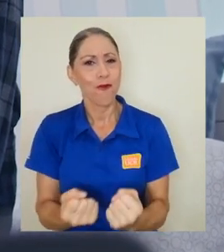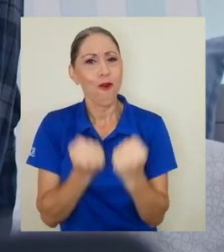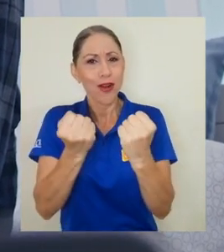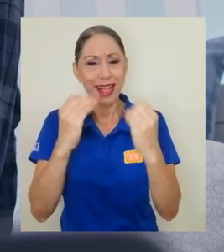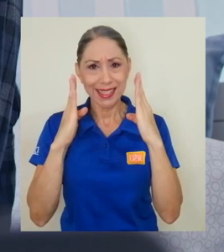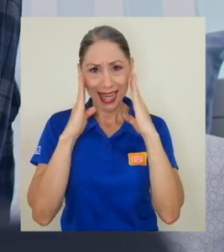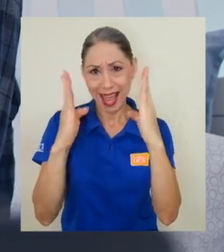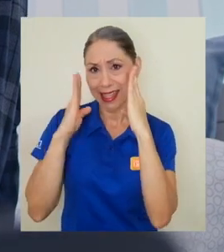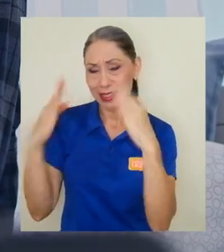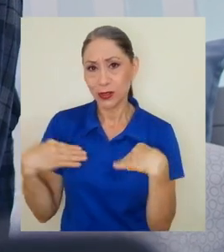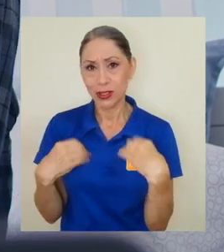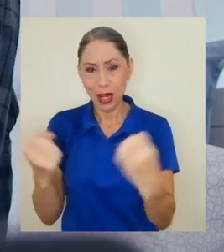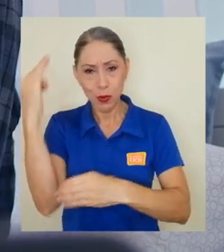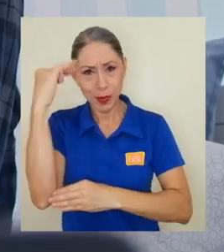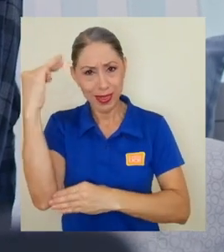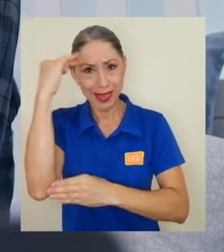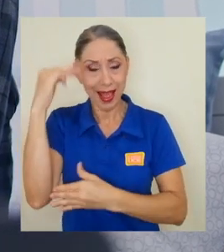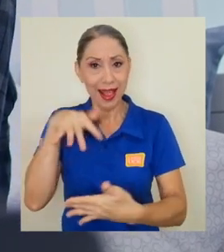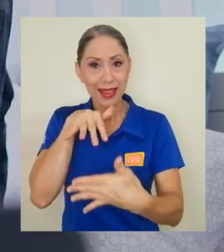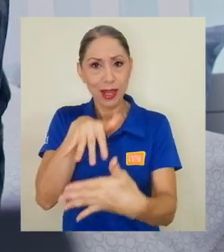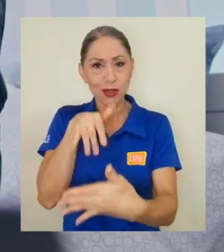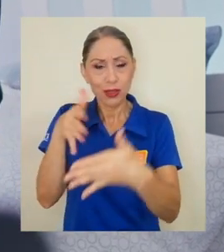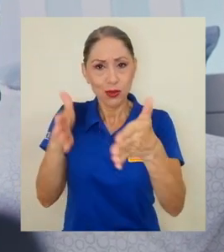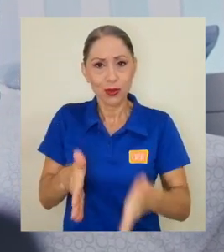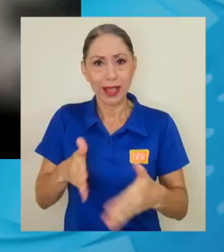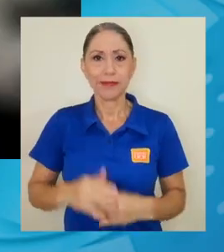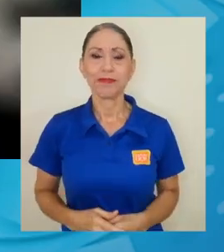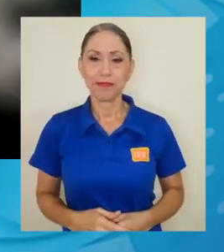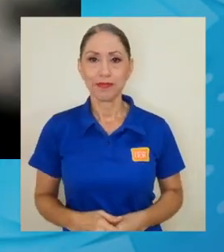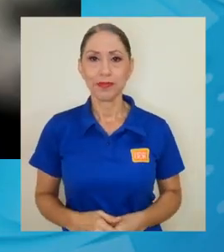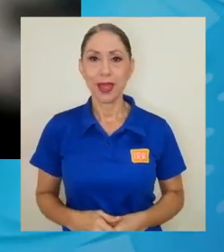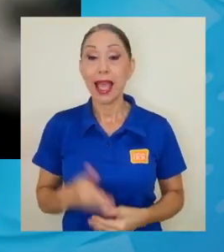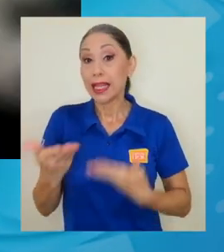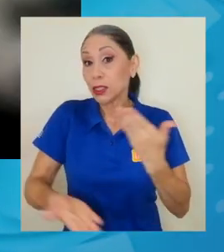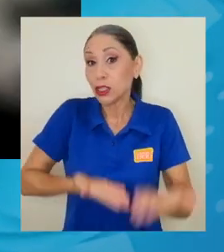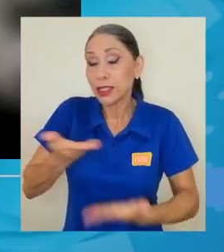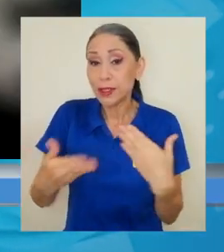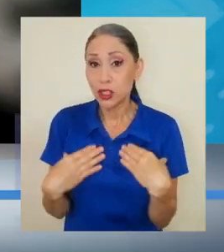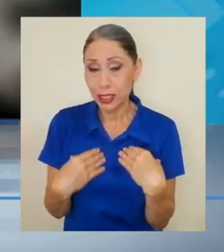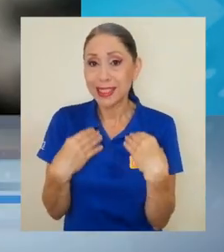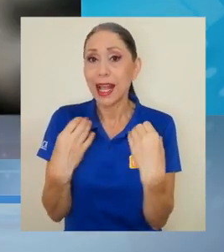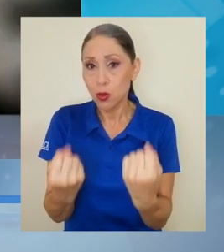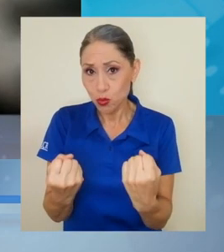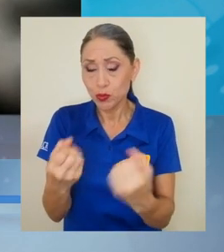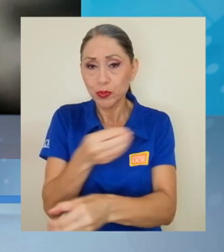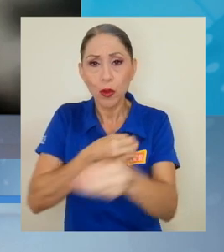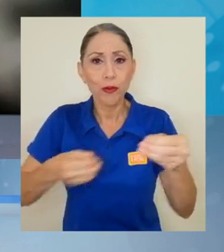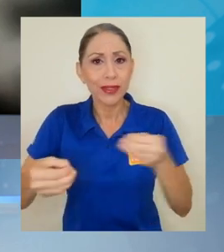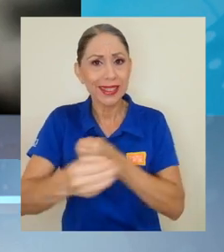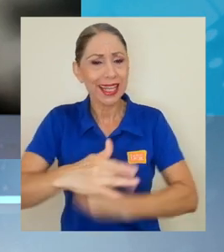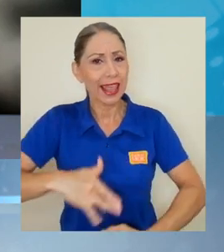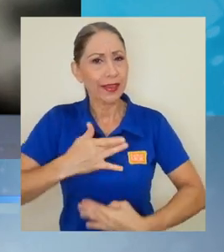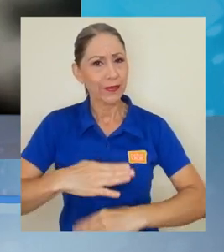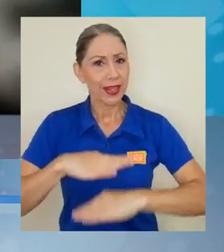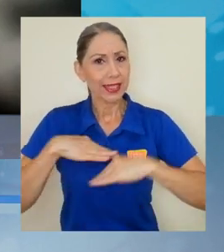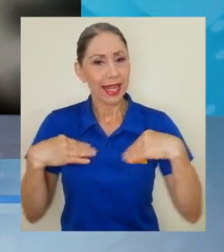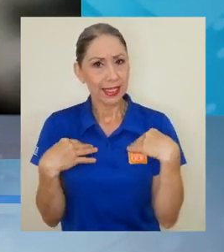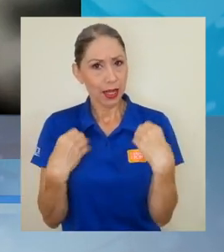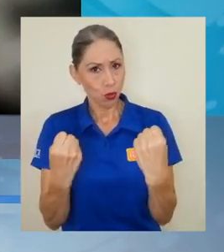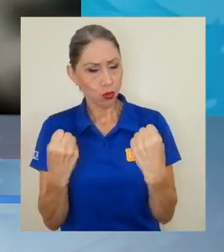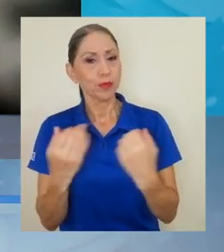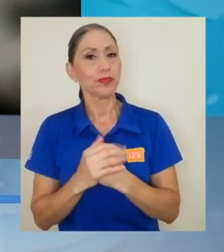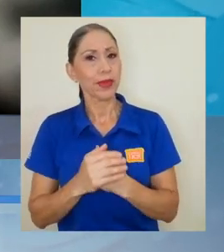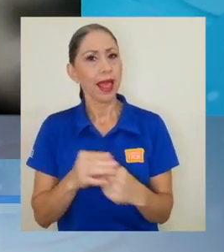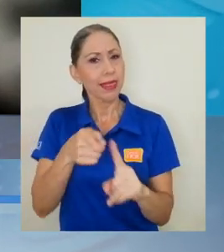mental del estudiantado. Los servicios de salud de la Oficina de Bienestar y Salud han atendido. Desde